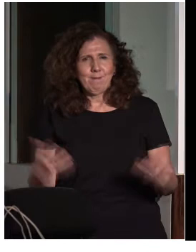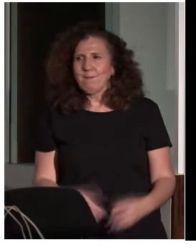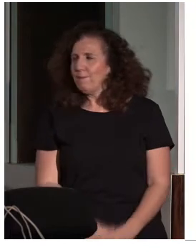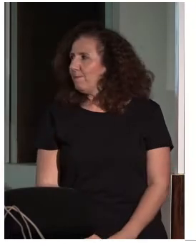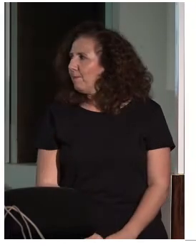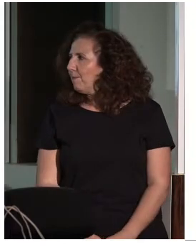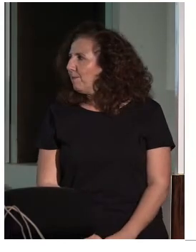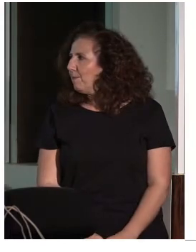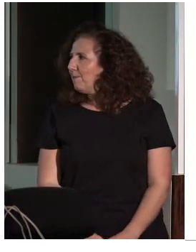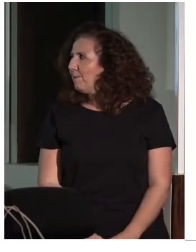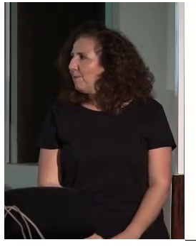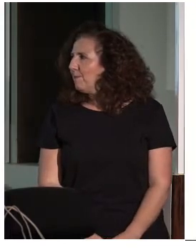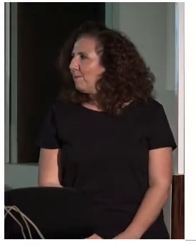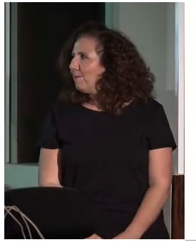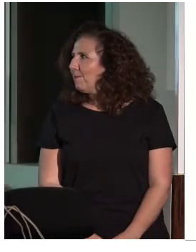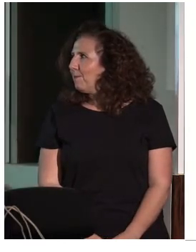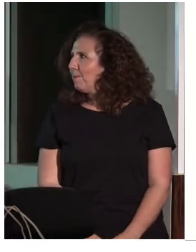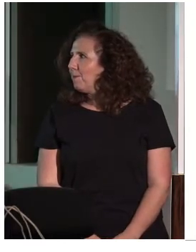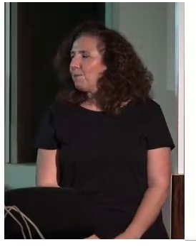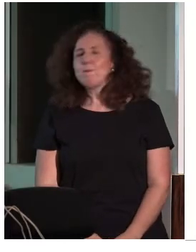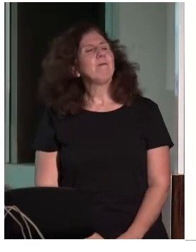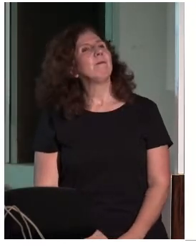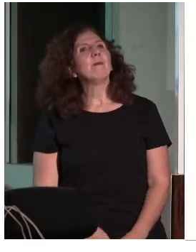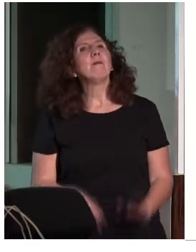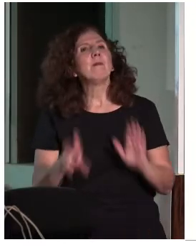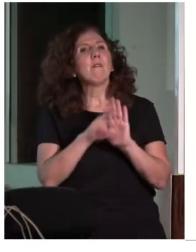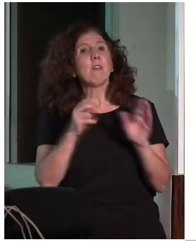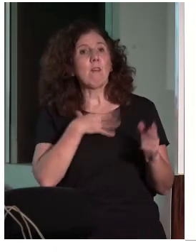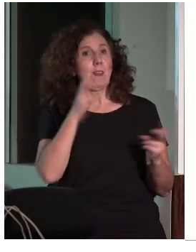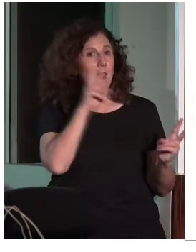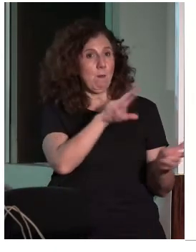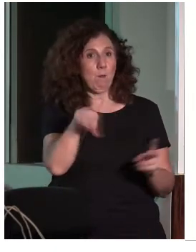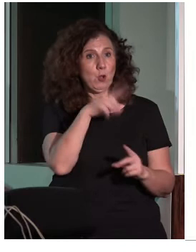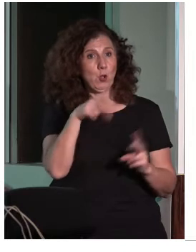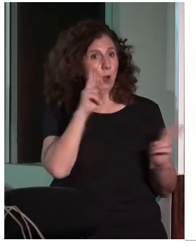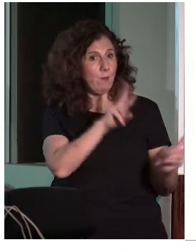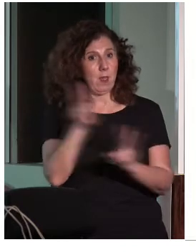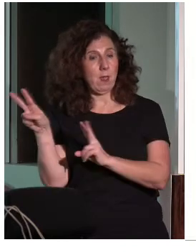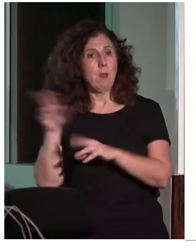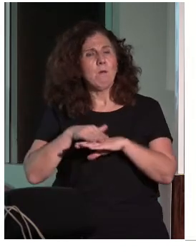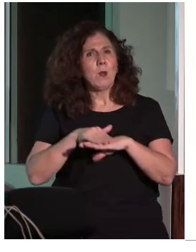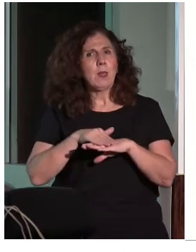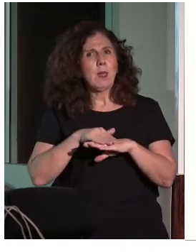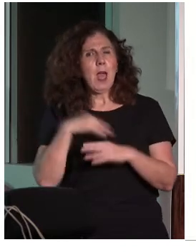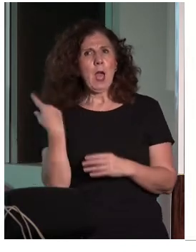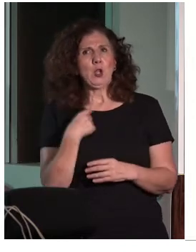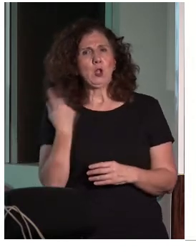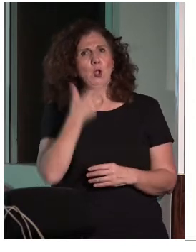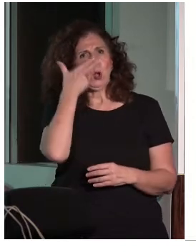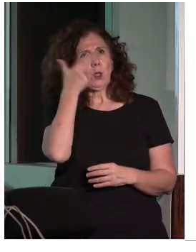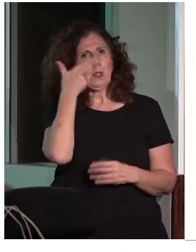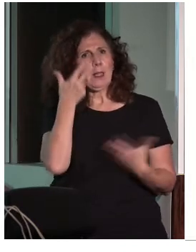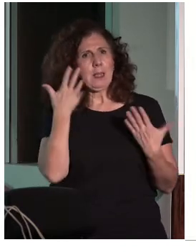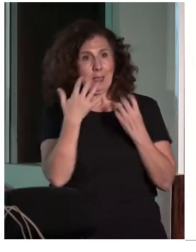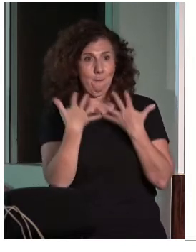Perdón. Bueno, pues con esto quiero llegar a que lo que a nosotros nos interesa con este tipo de